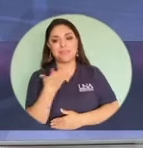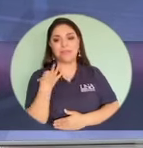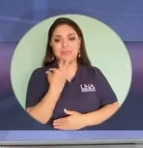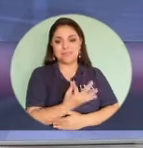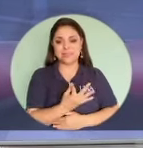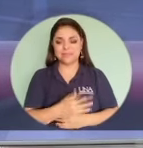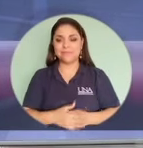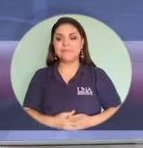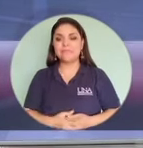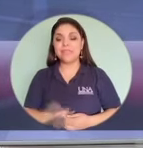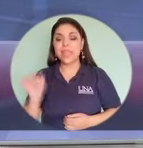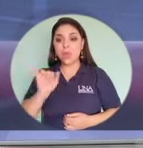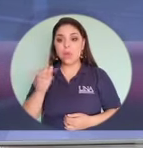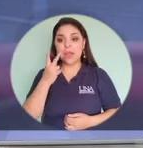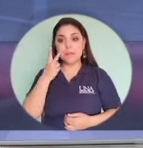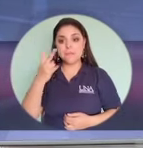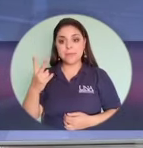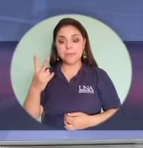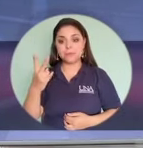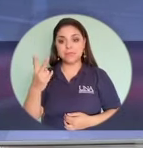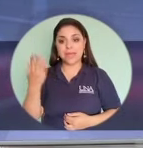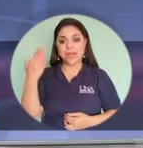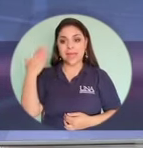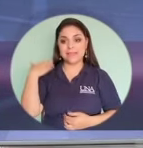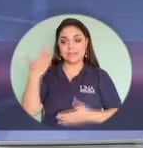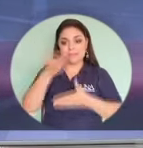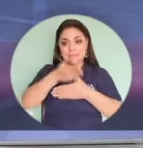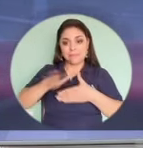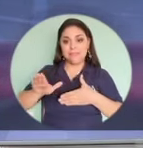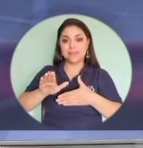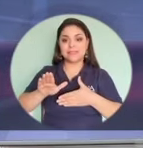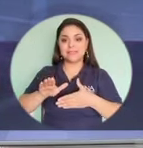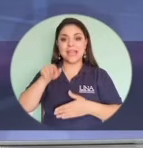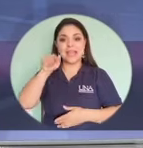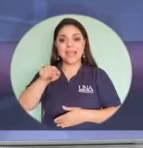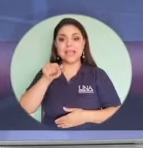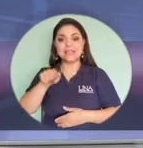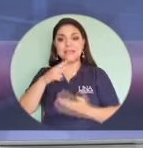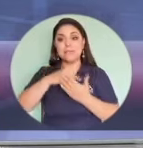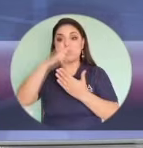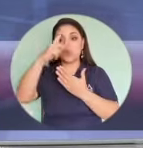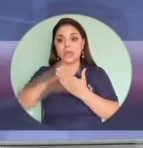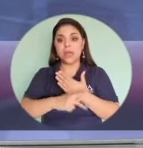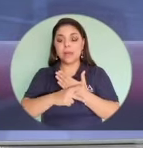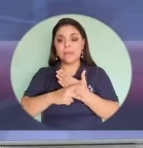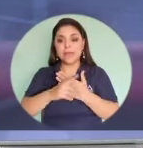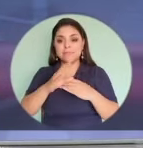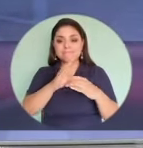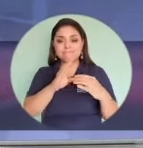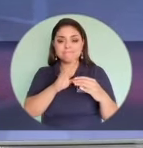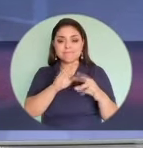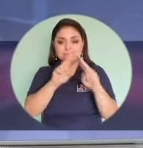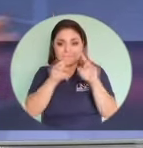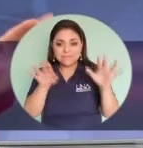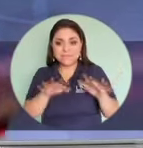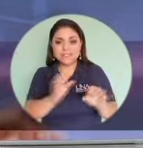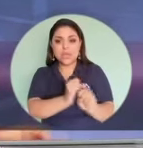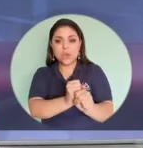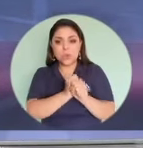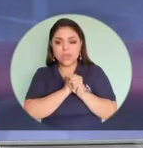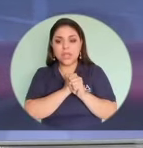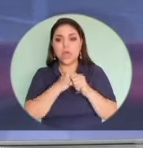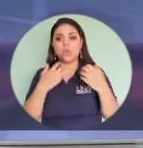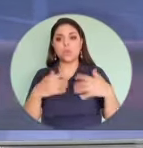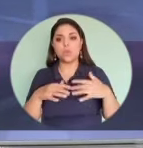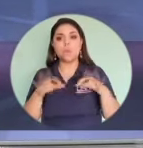bloque anterior, este tema de la ciberseguridad es muy importante porque no solo involucra la parte financiera, sino todos los